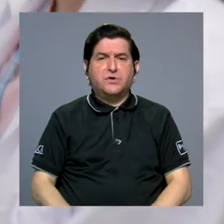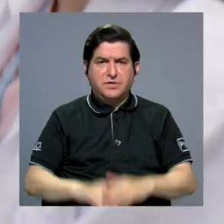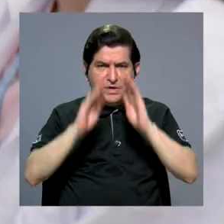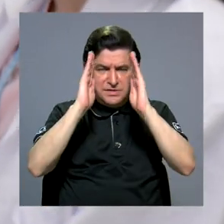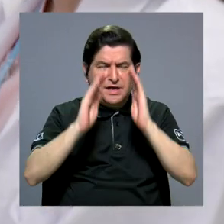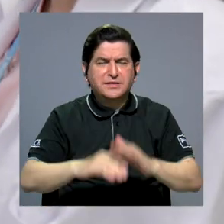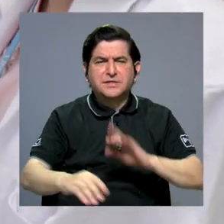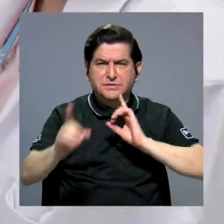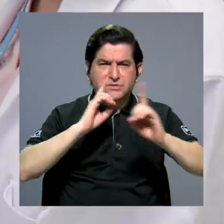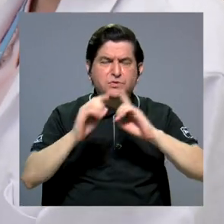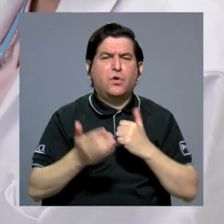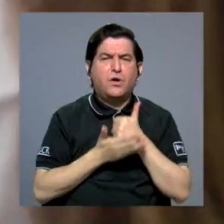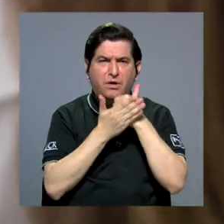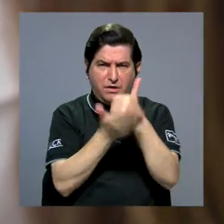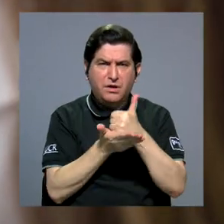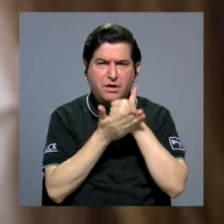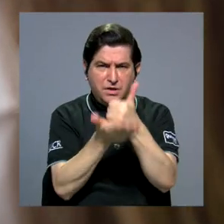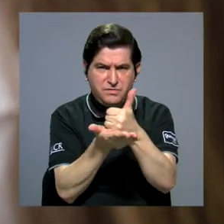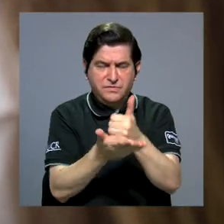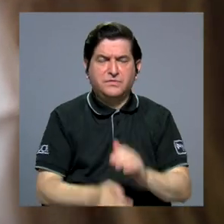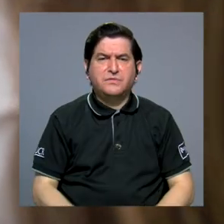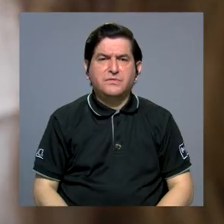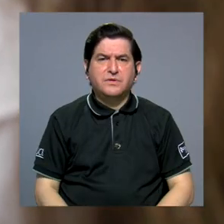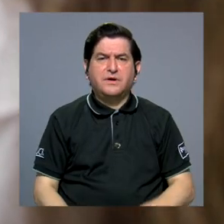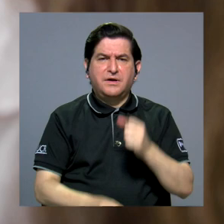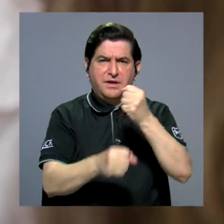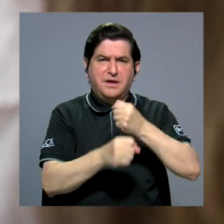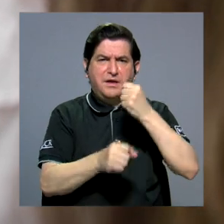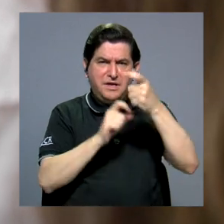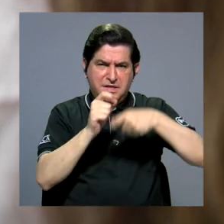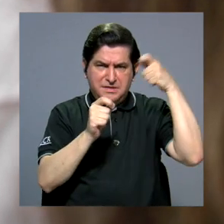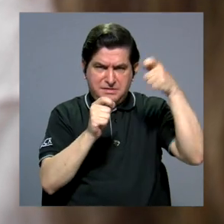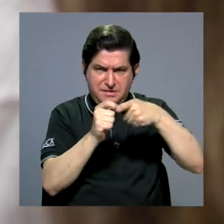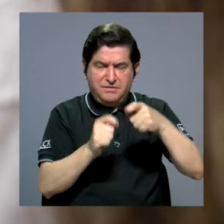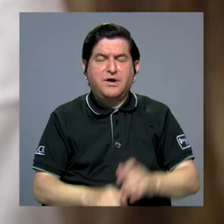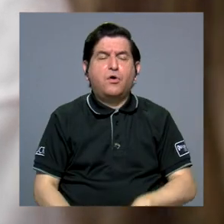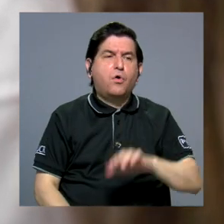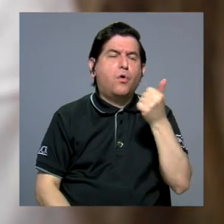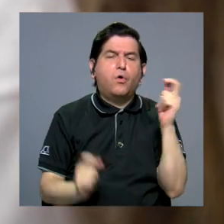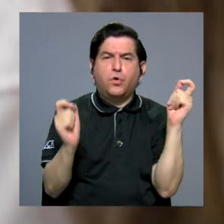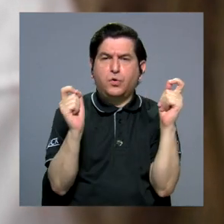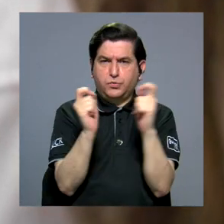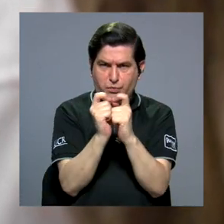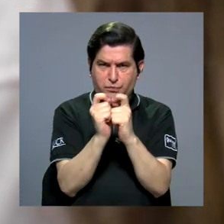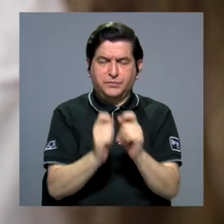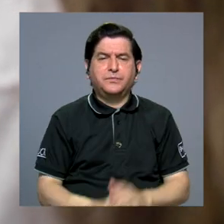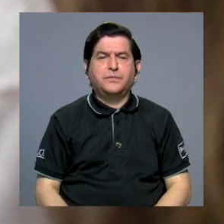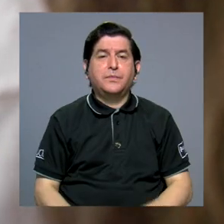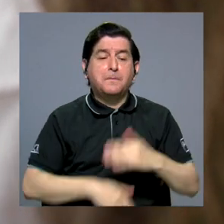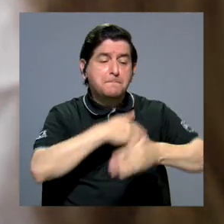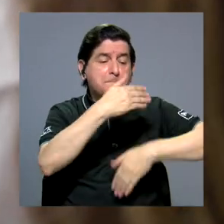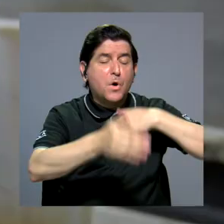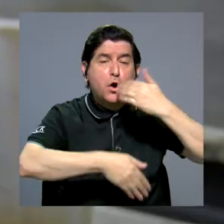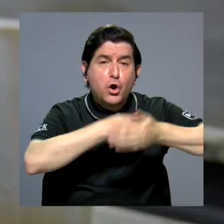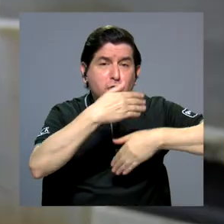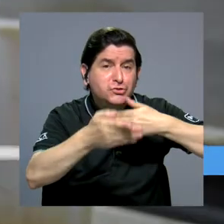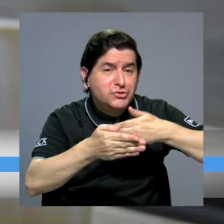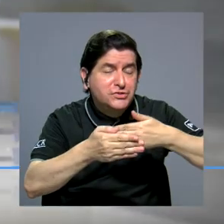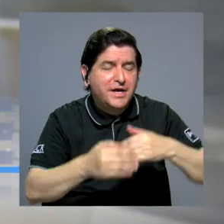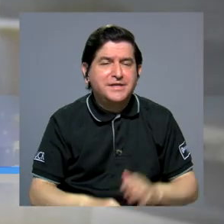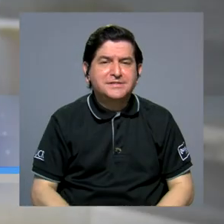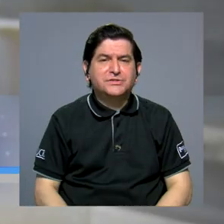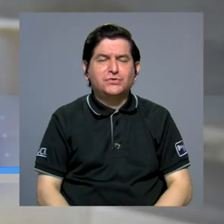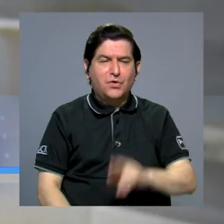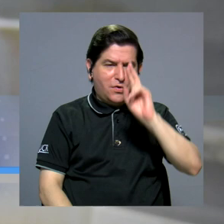dedicadas a la divulgación que puedan cooperar en esta labor. Otro punto importante es lograr que estos procesos